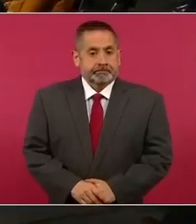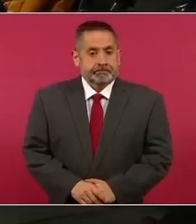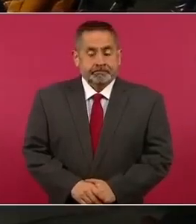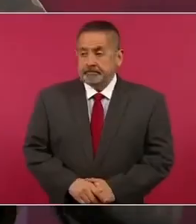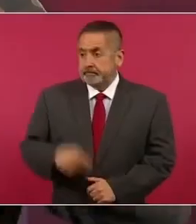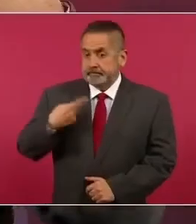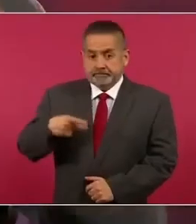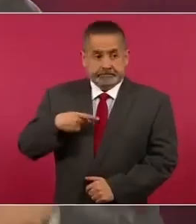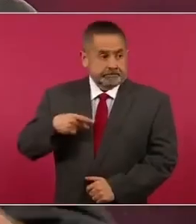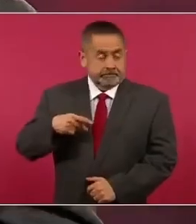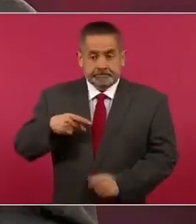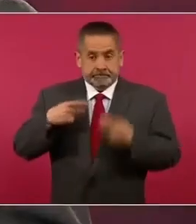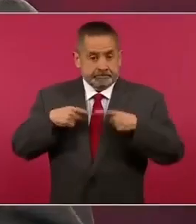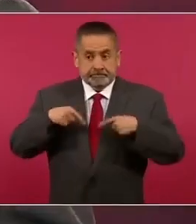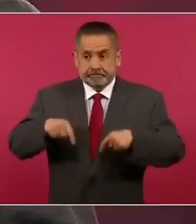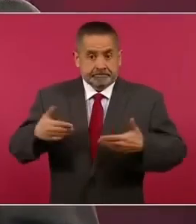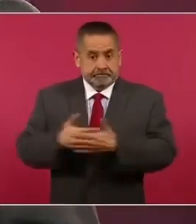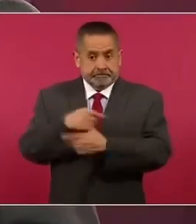siempre ha sido